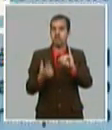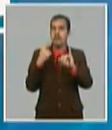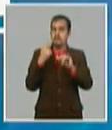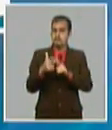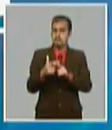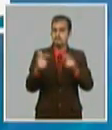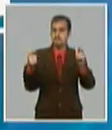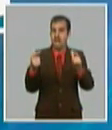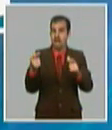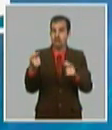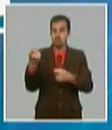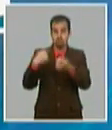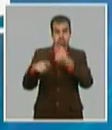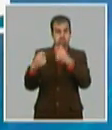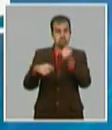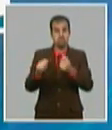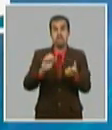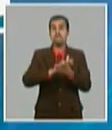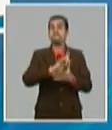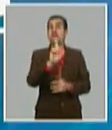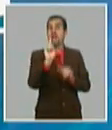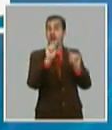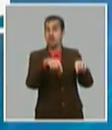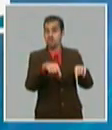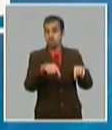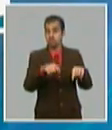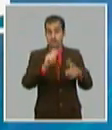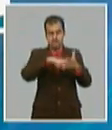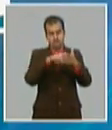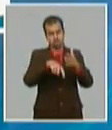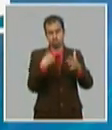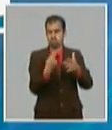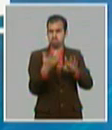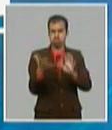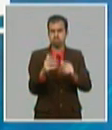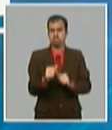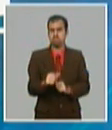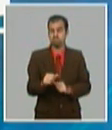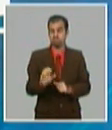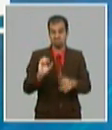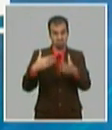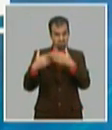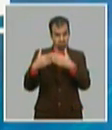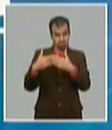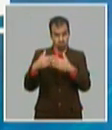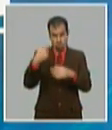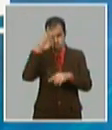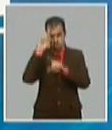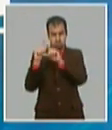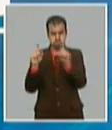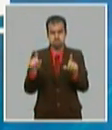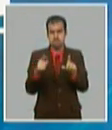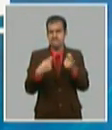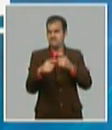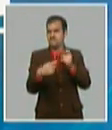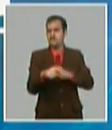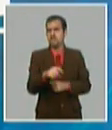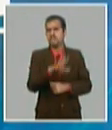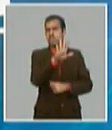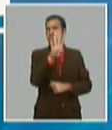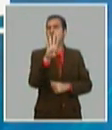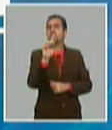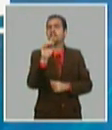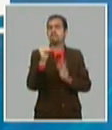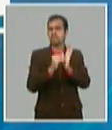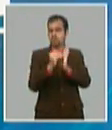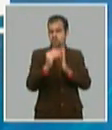de Mariel por encima de lo proyectado en el plan en el plan hemos proyectado que las entidades nacionales podrán vender a Mariel en el entorno de unos 54 millones de